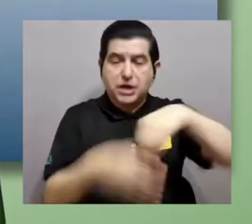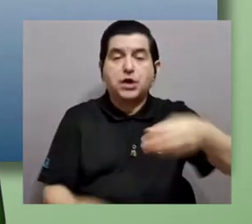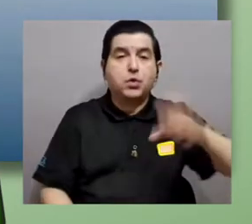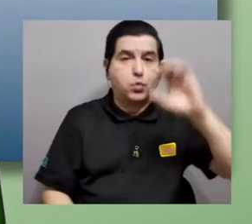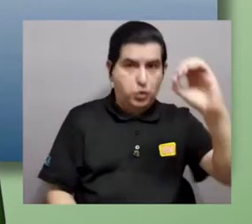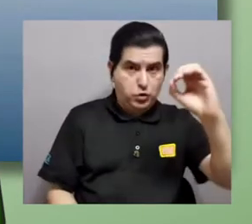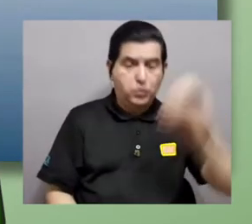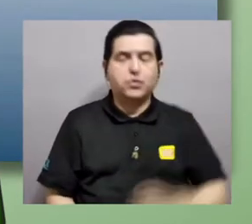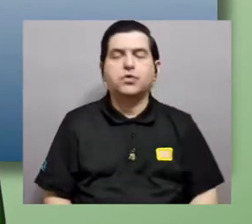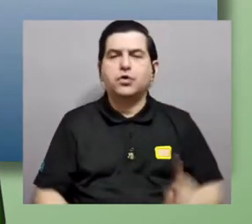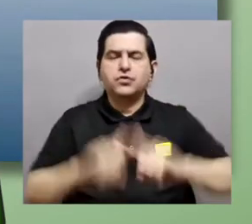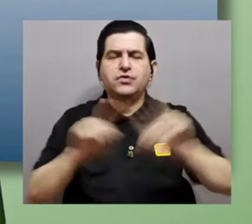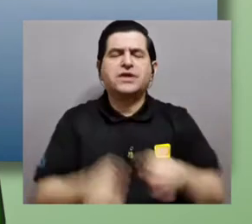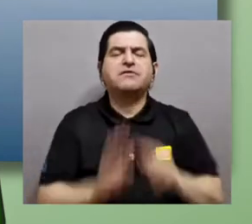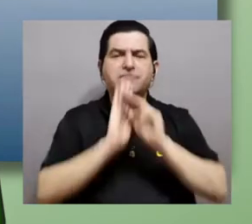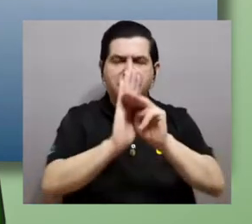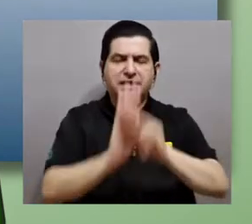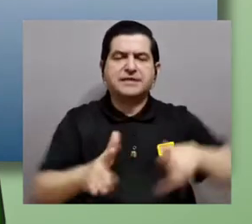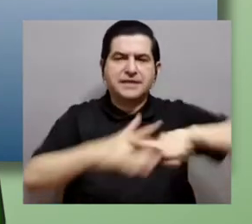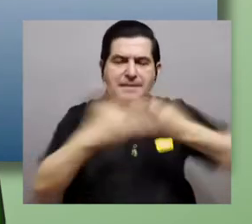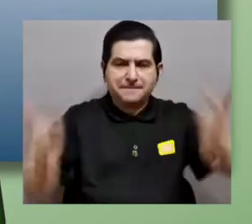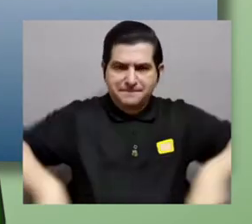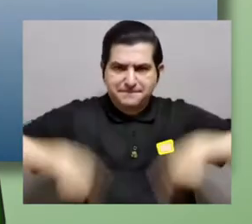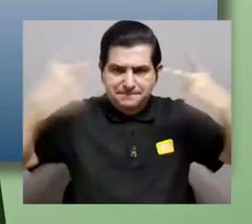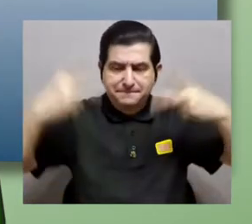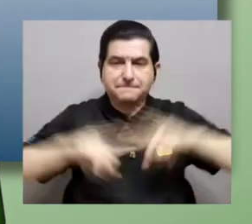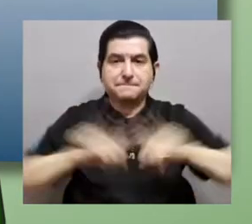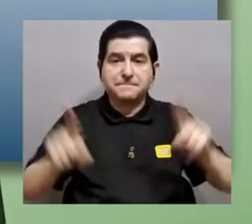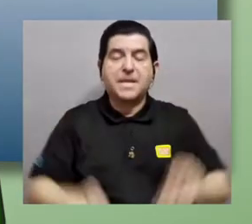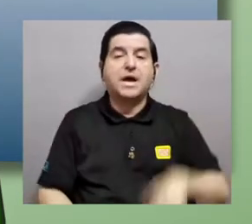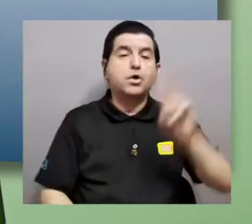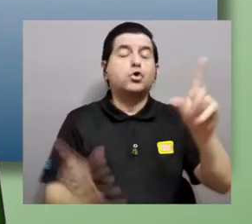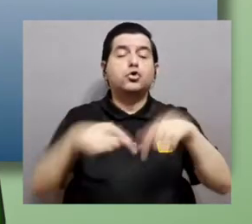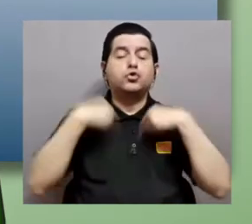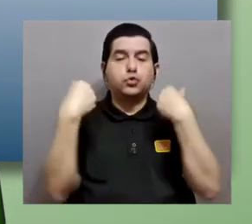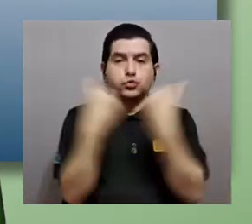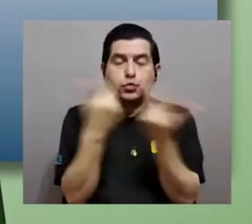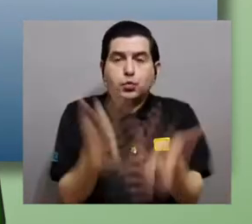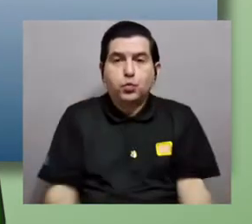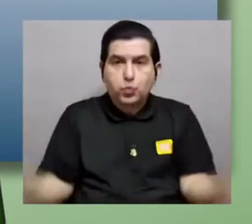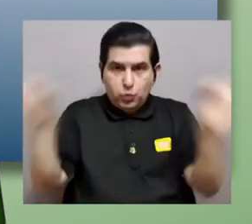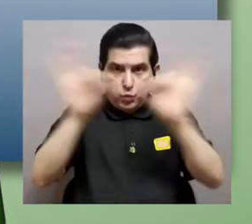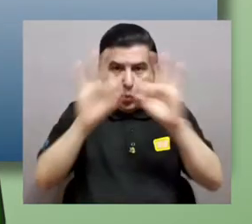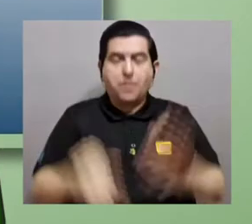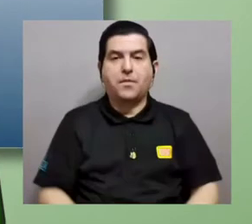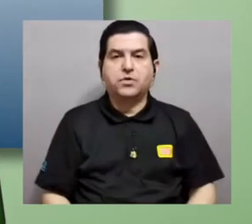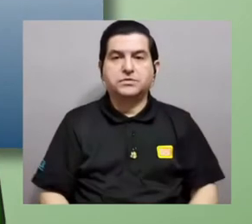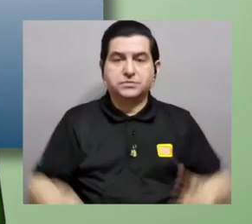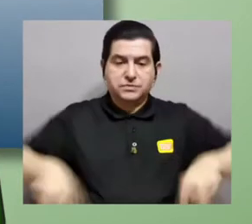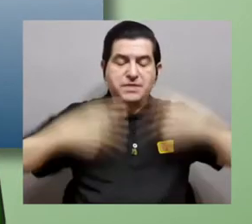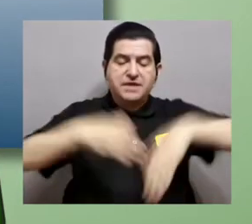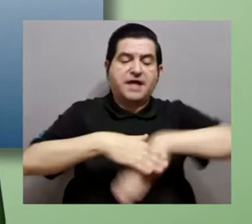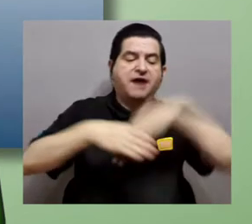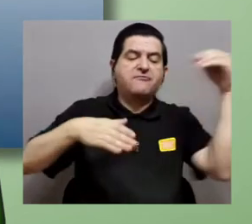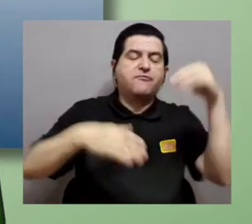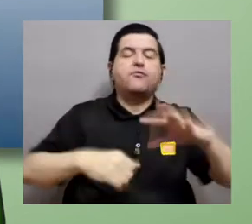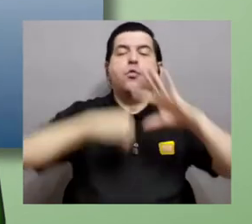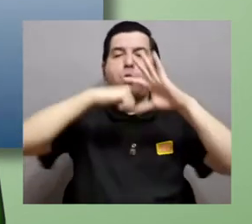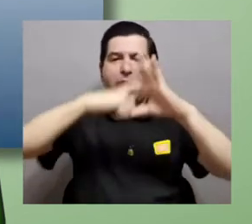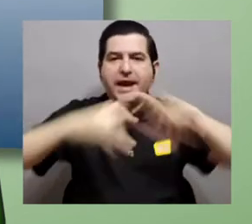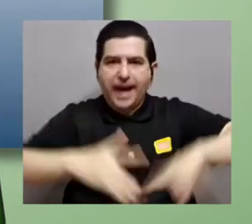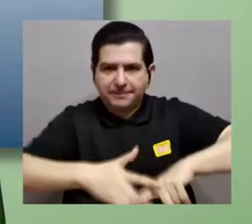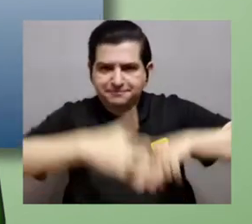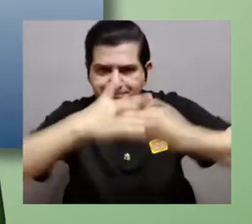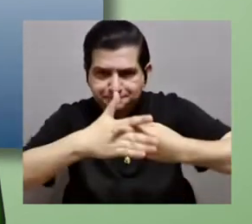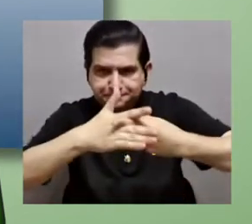Se han propuesto muchos modelos para el origen de la vida, pero los dos grupos importantes es que la vida se originó fuera de la Tierra